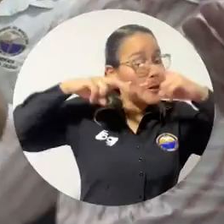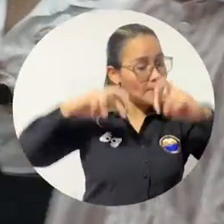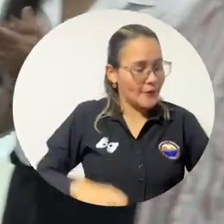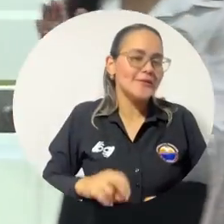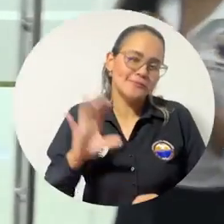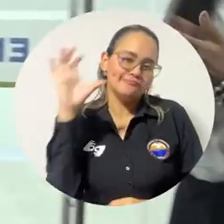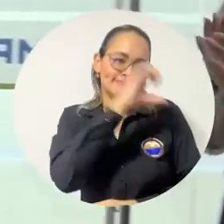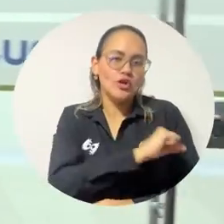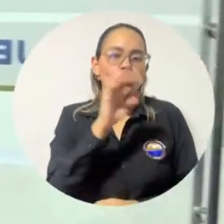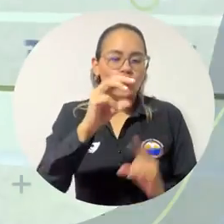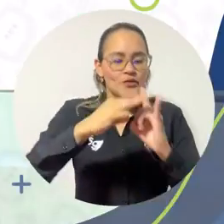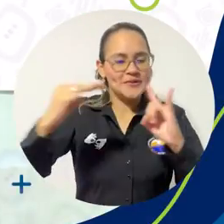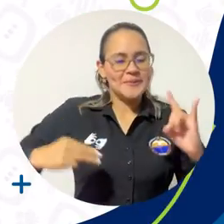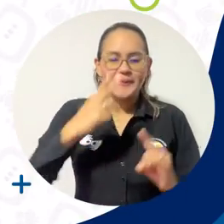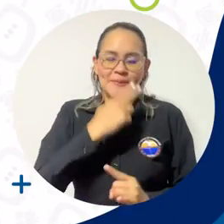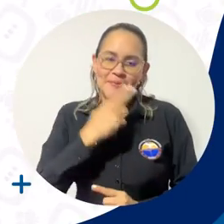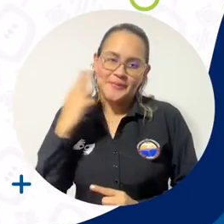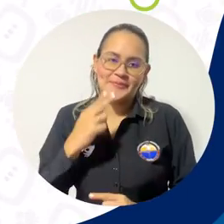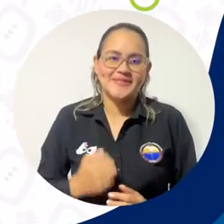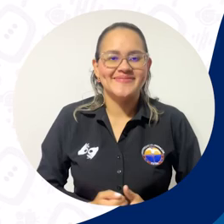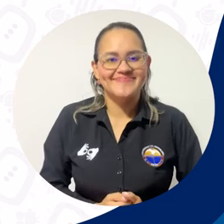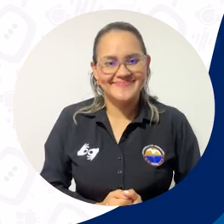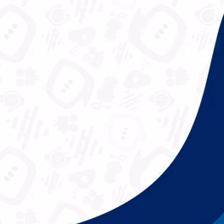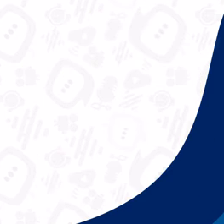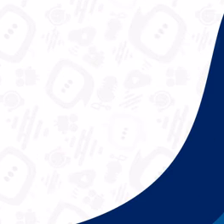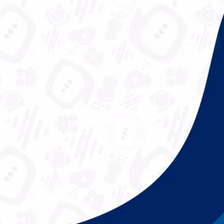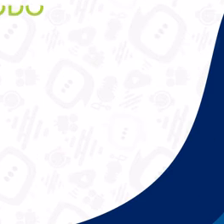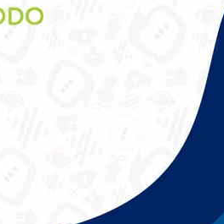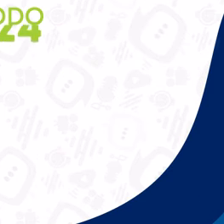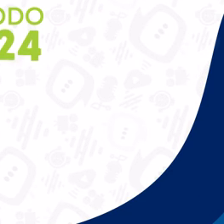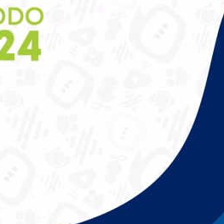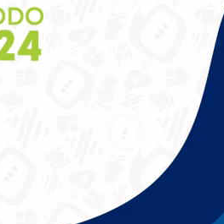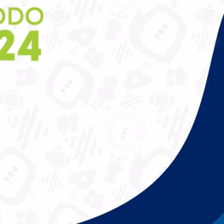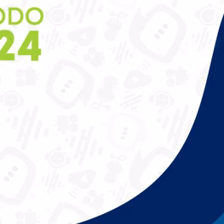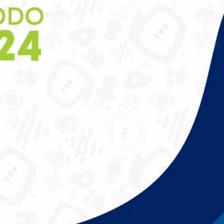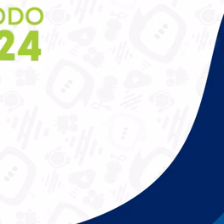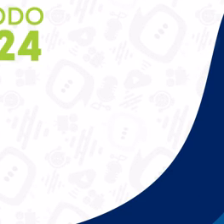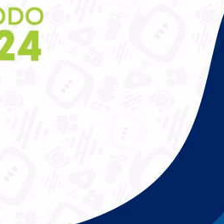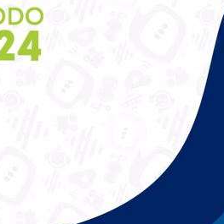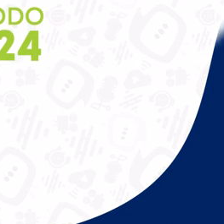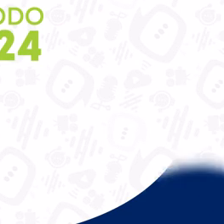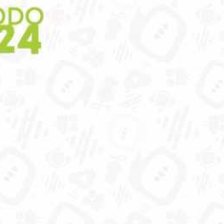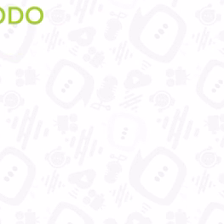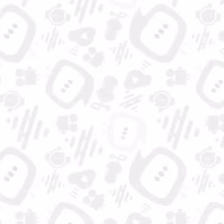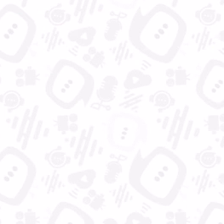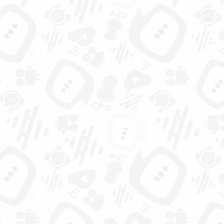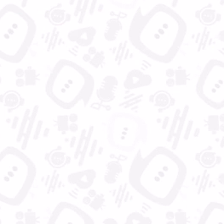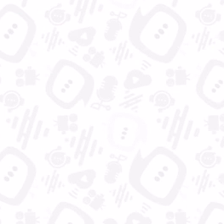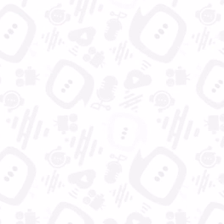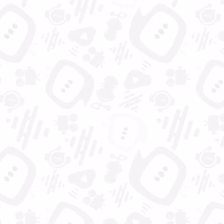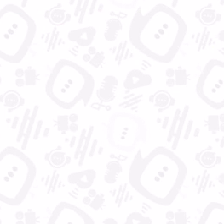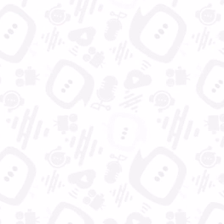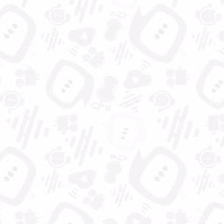muestra del compromiso institucional. Universidad de Magdalena. Aún más influyente e innovadora.